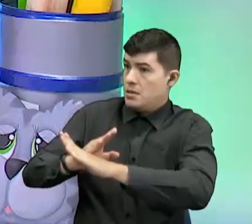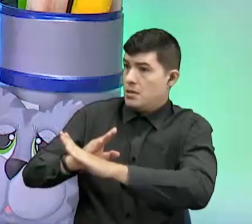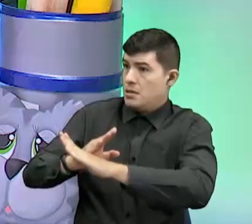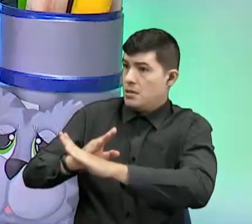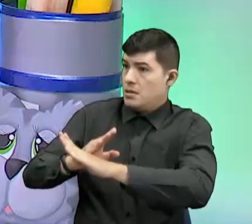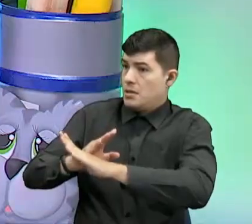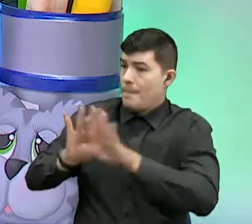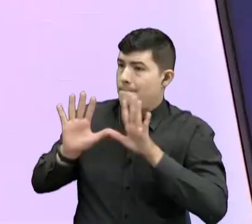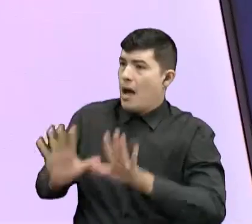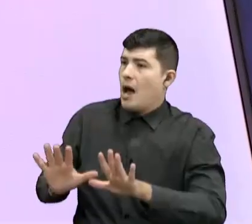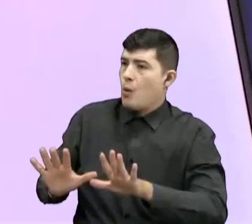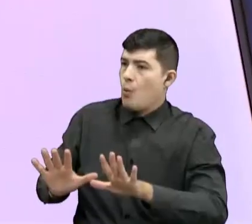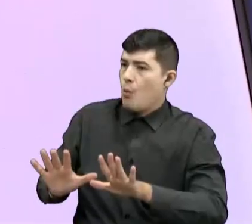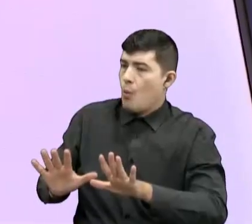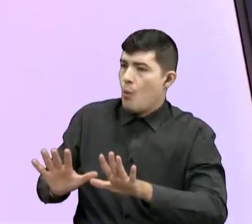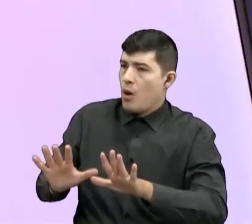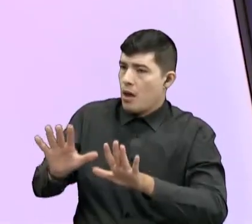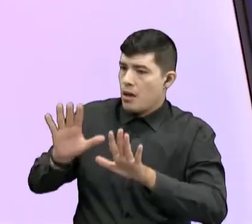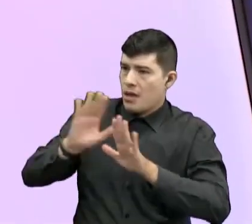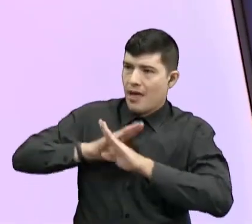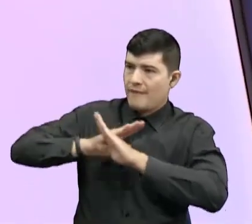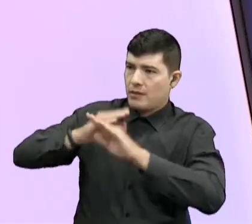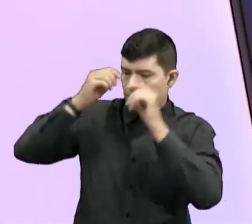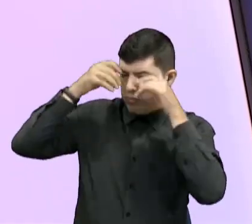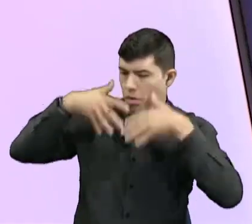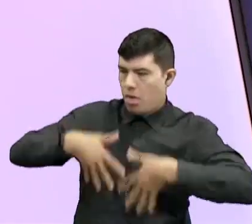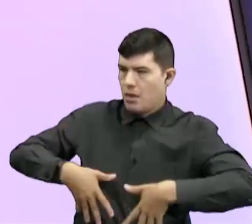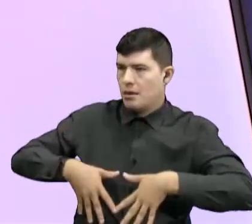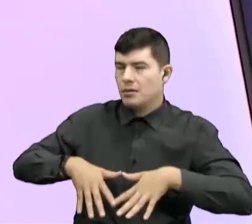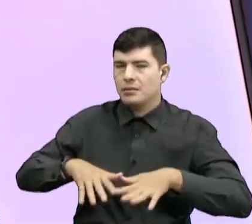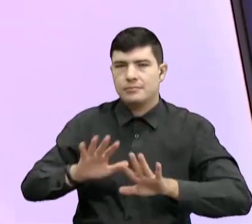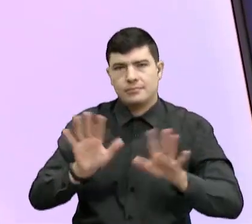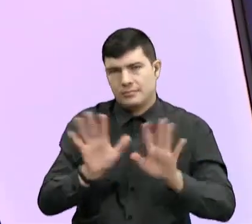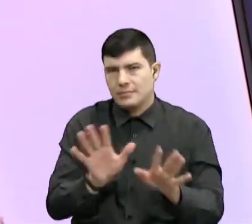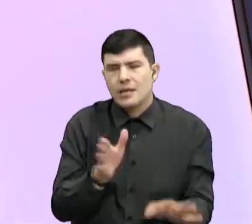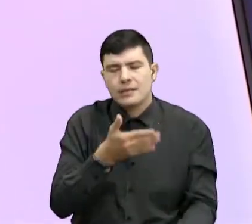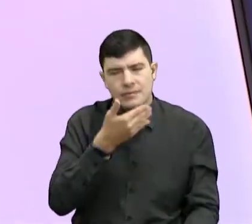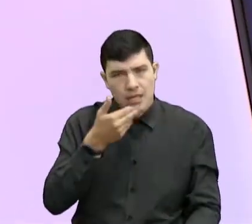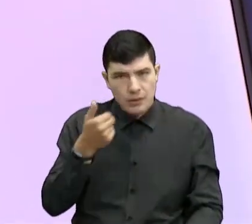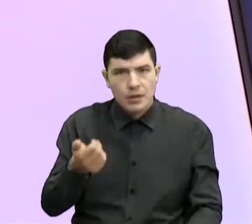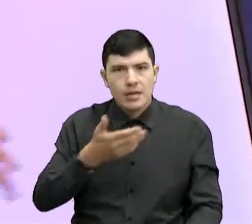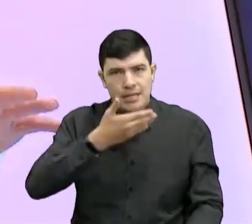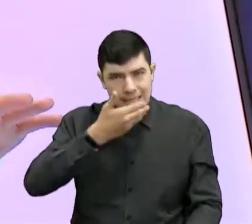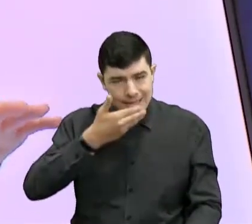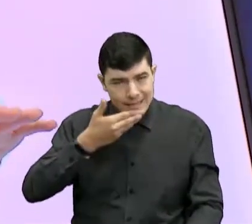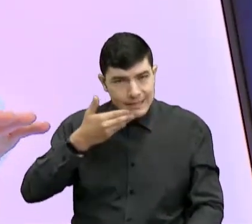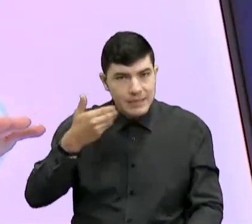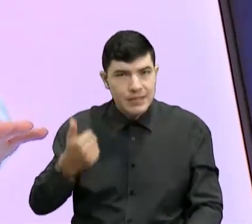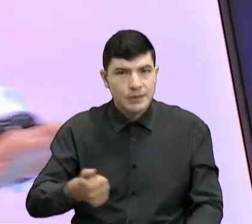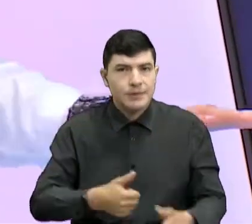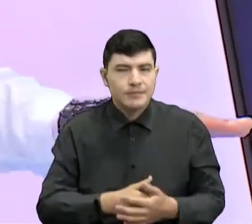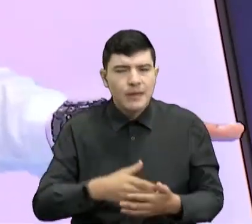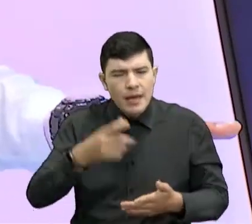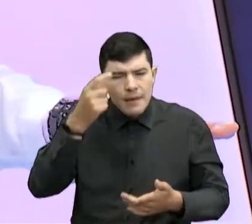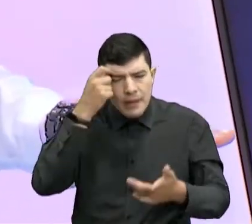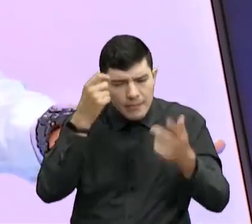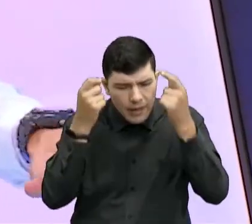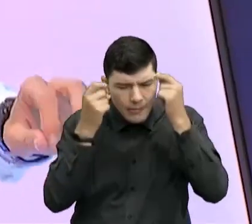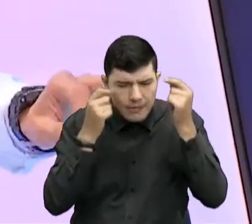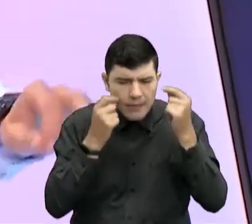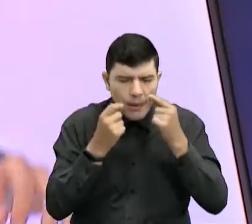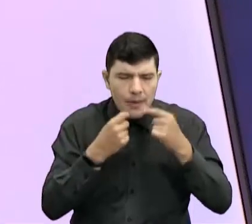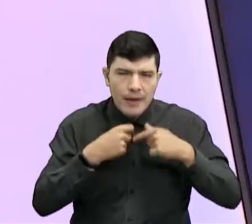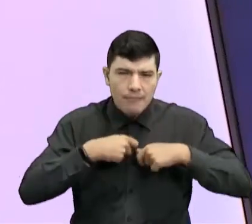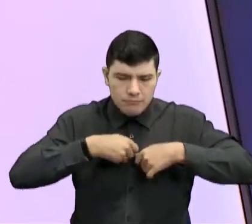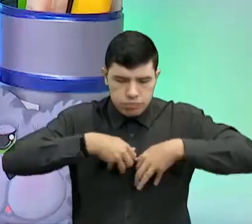Bueno, pues normalmente es preferible que llegue y cumpla su ciclo para que con la vacuna podamos darle